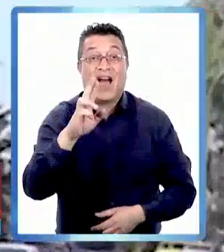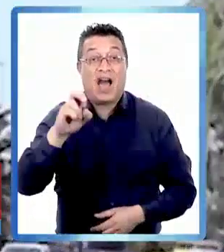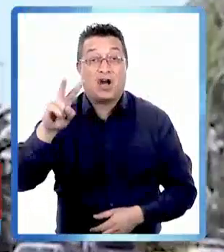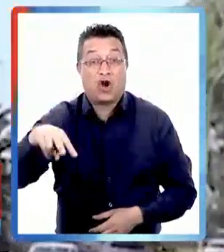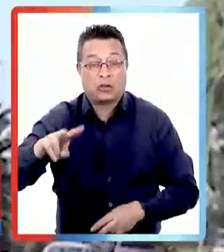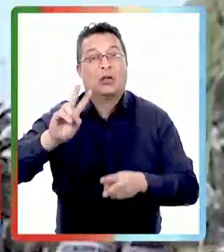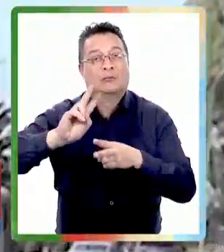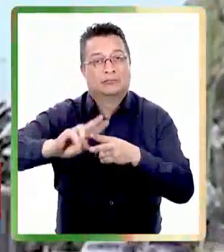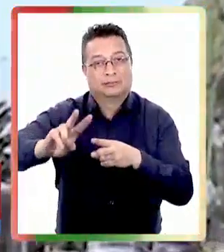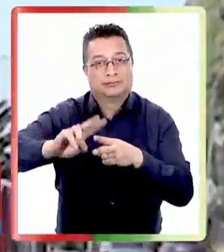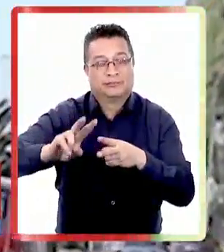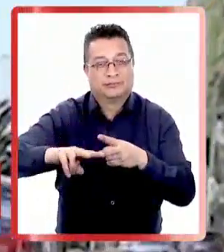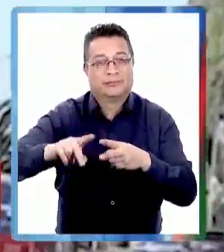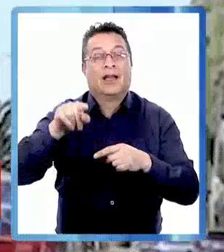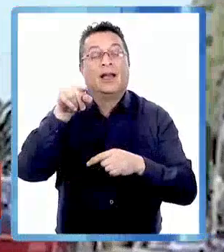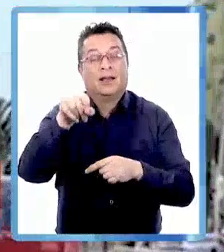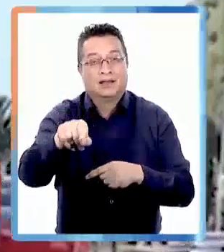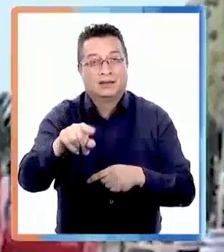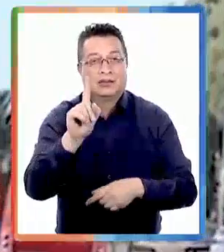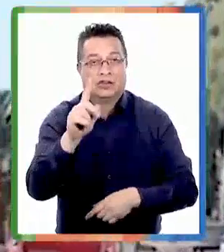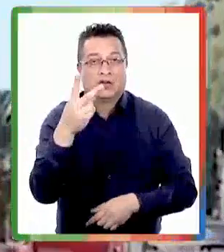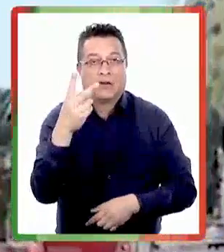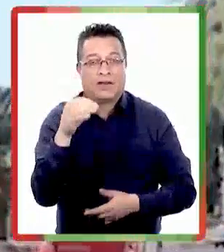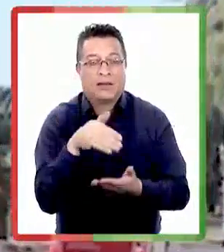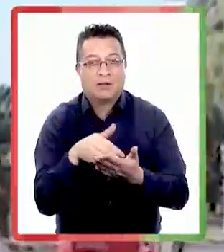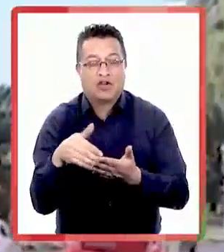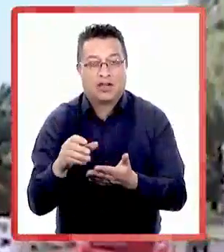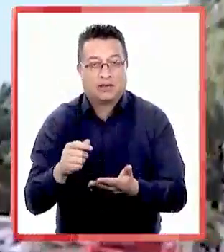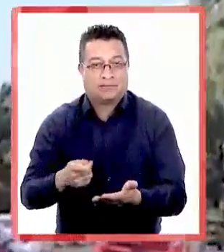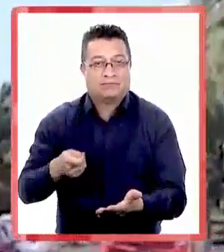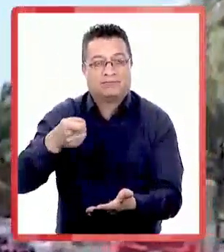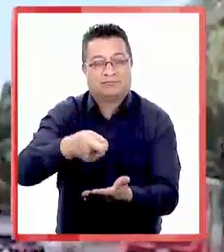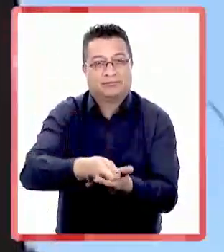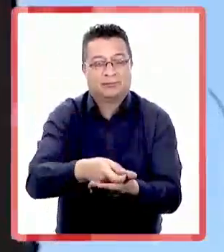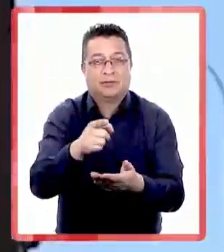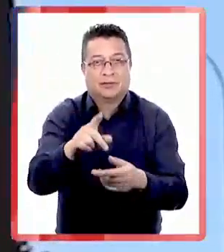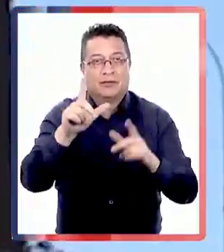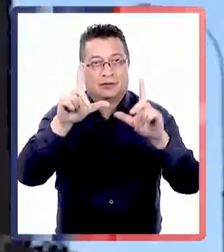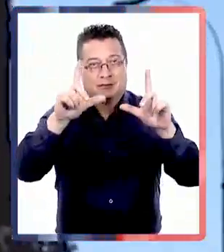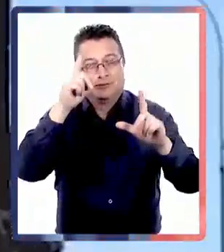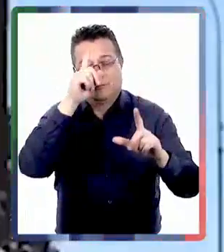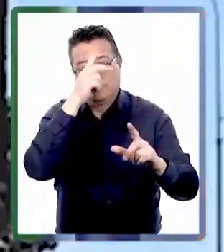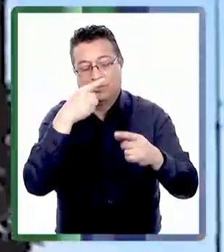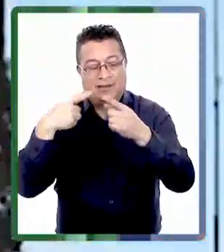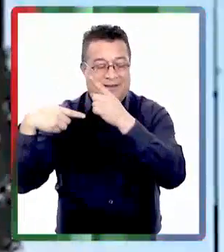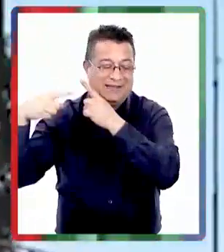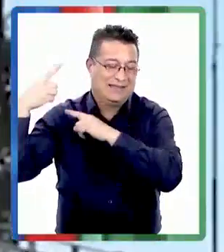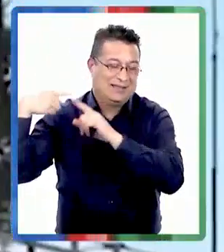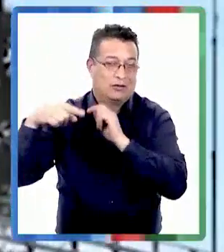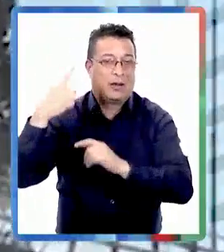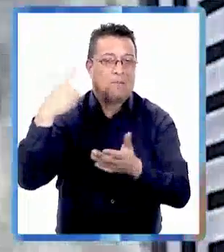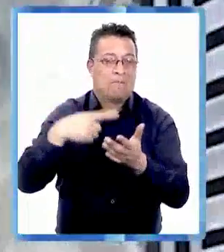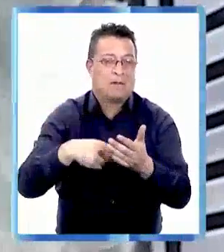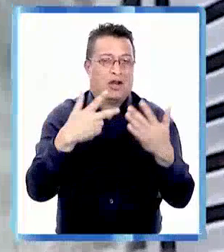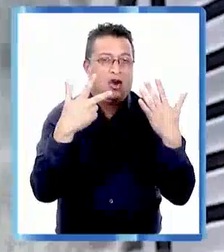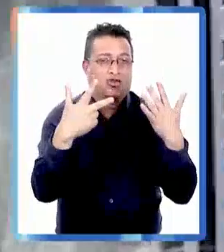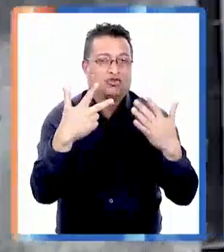será restaurado el gobierno regional va a destinar 120 millones de pesos para revivir este monumento histórico que data del año